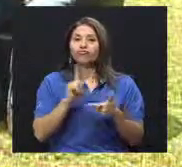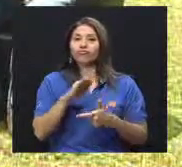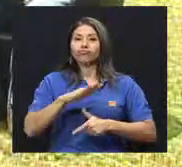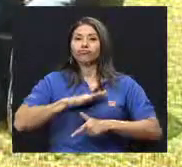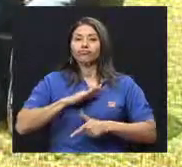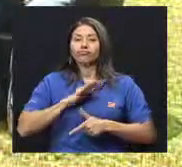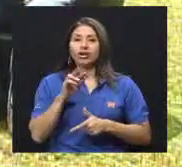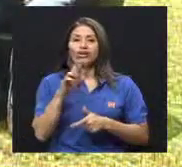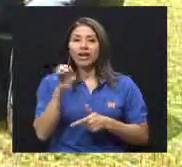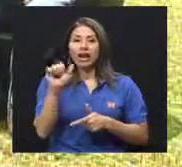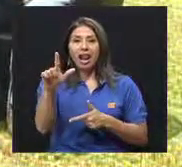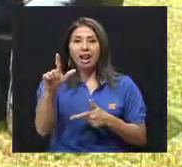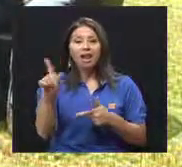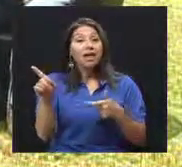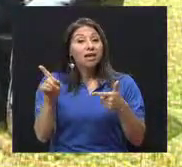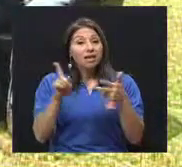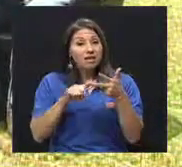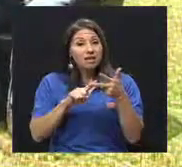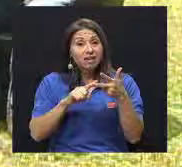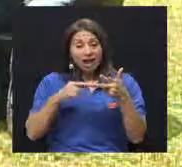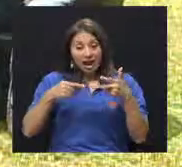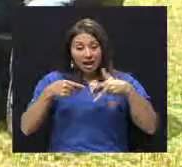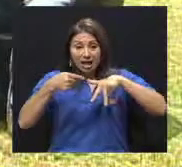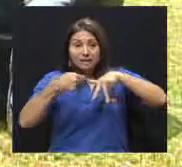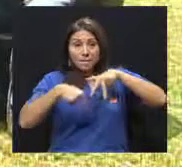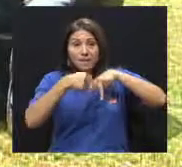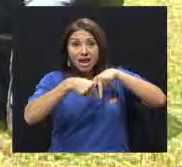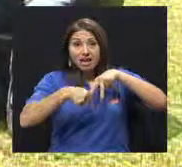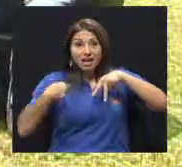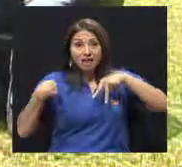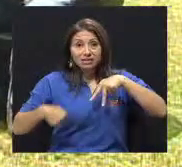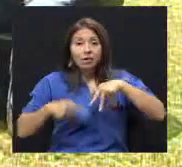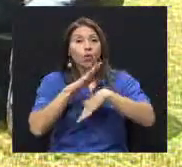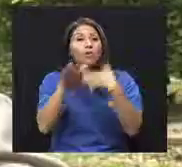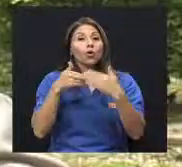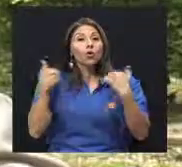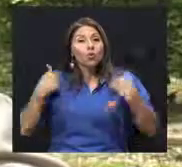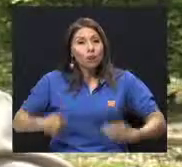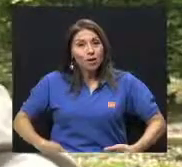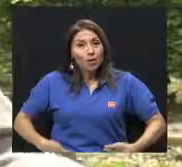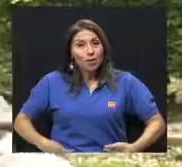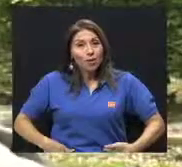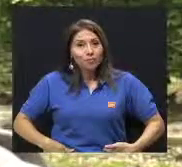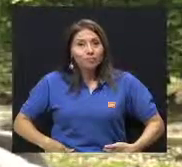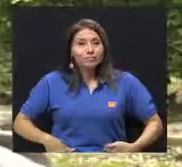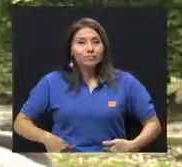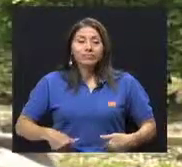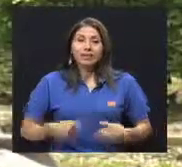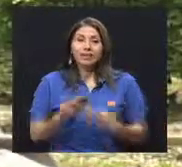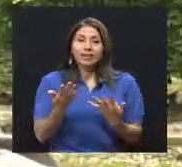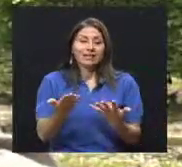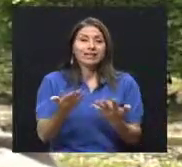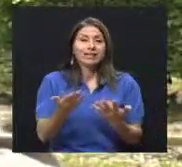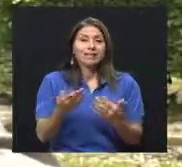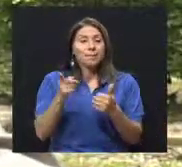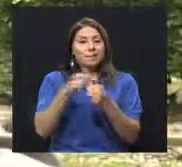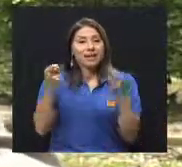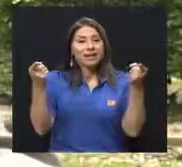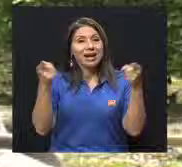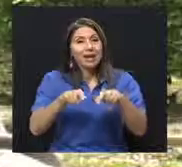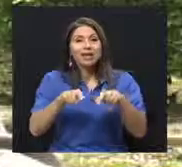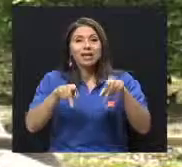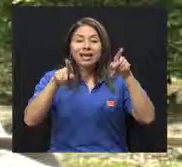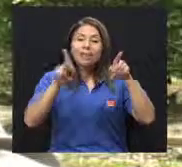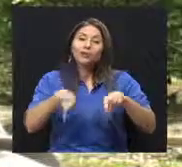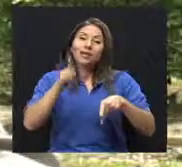Y en los piernas hay muchos, en todo el cuerpo. Es la primer causa de insuficiencia vascular periférica. Es la primer causa